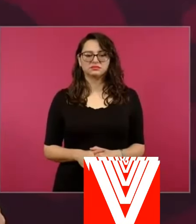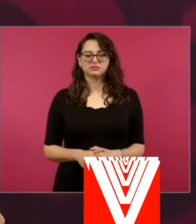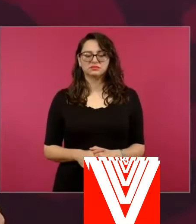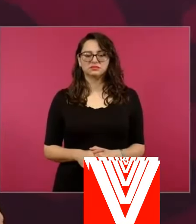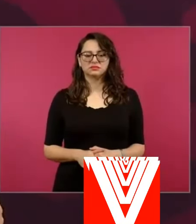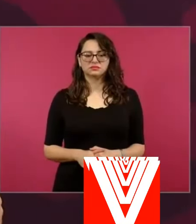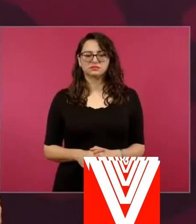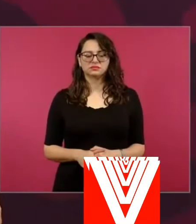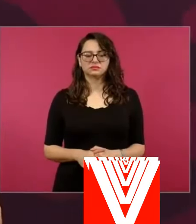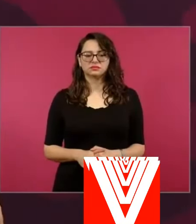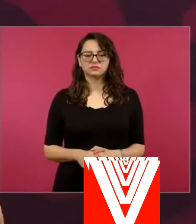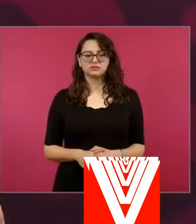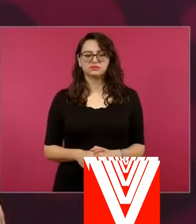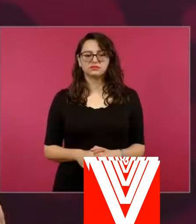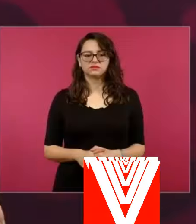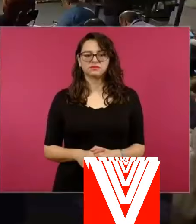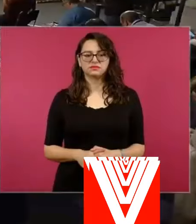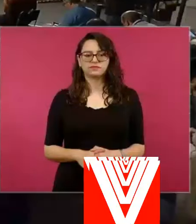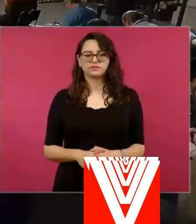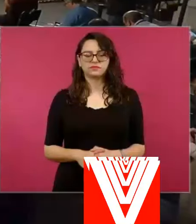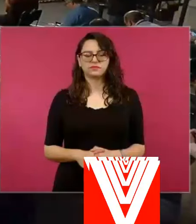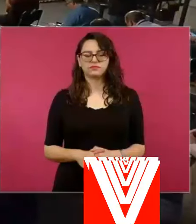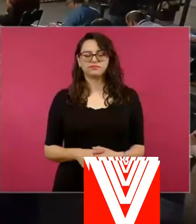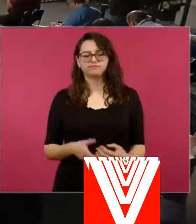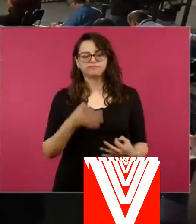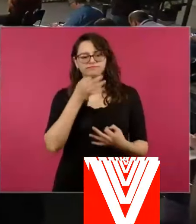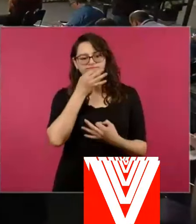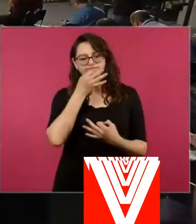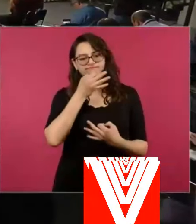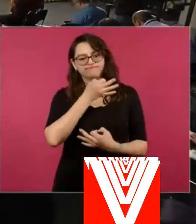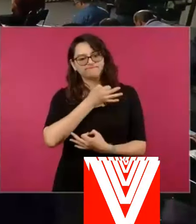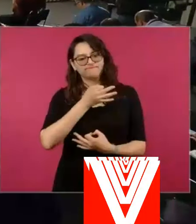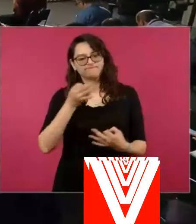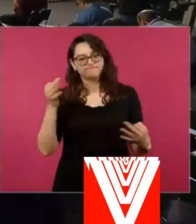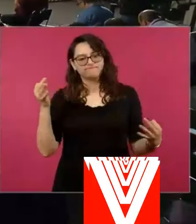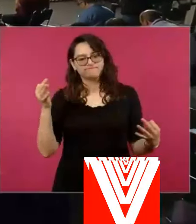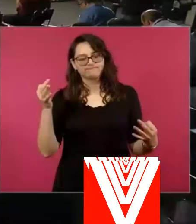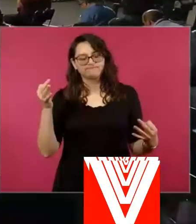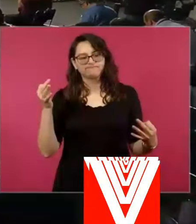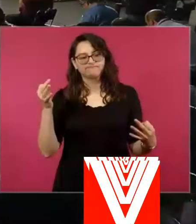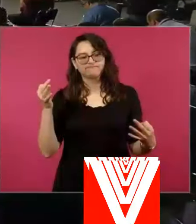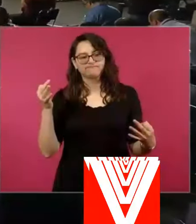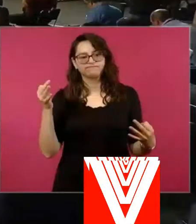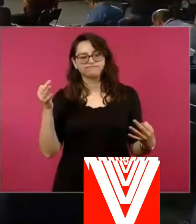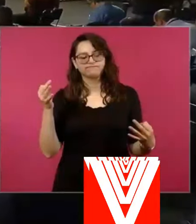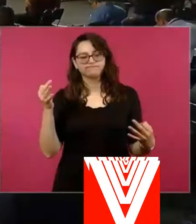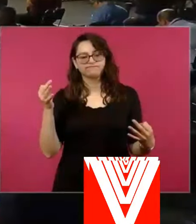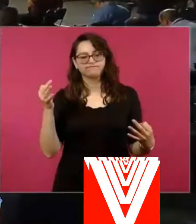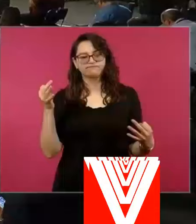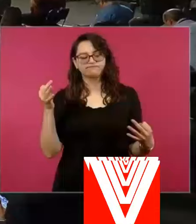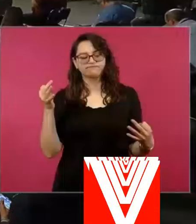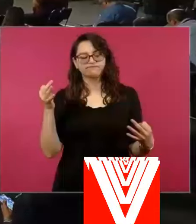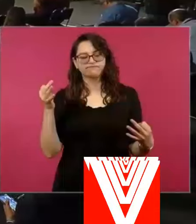Quiero enviar un abrazo muy